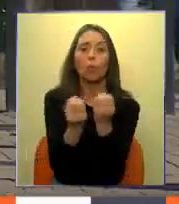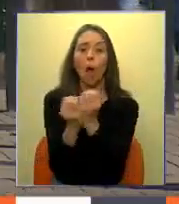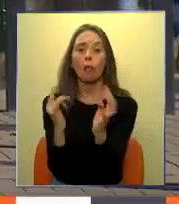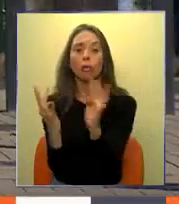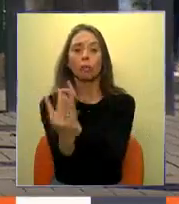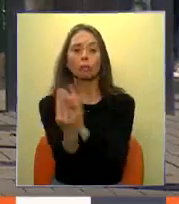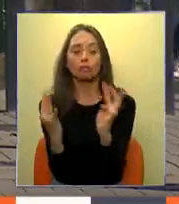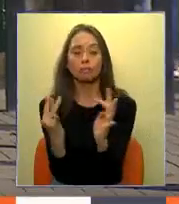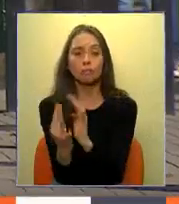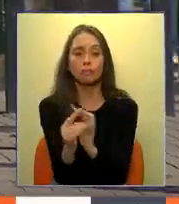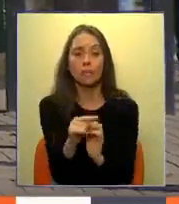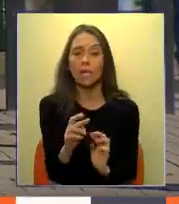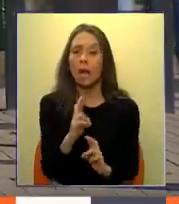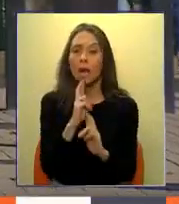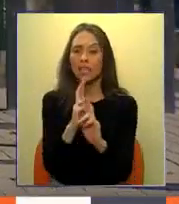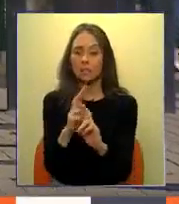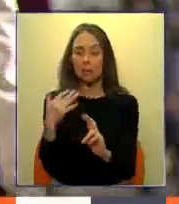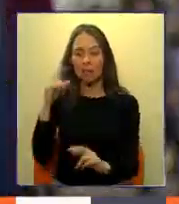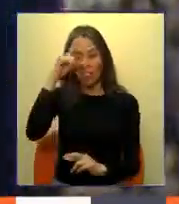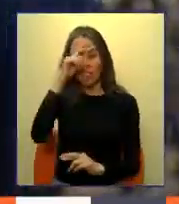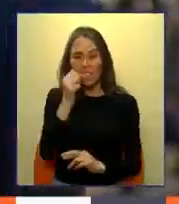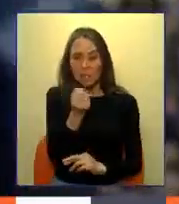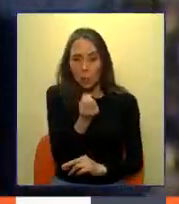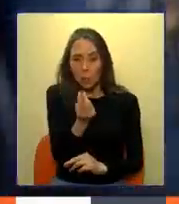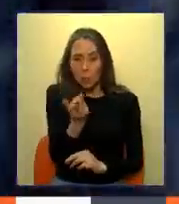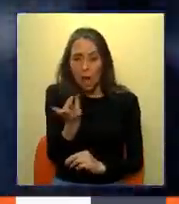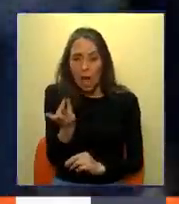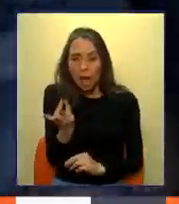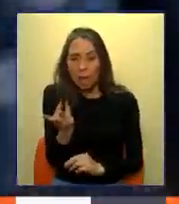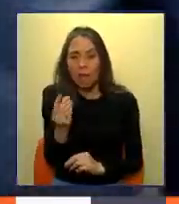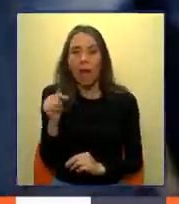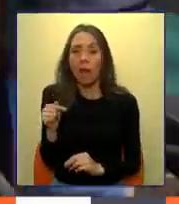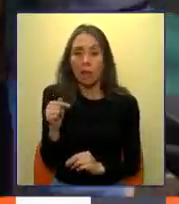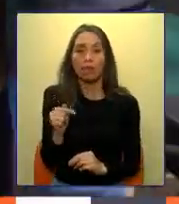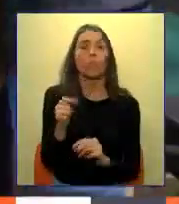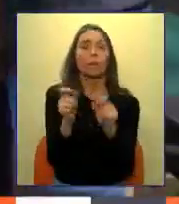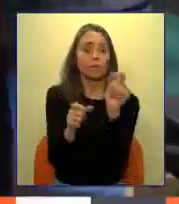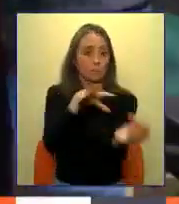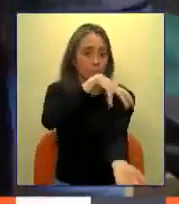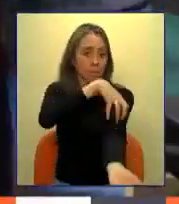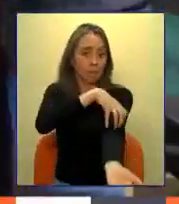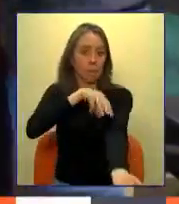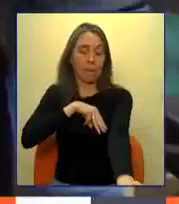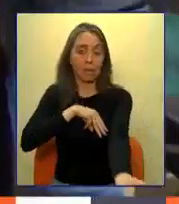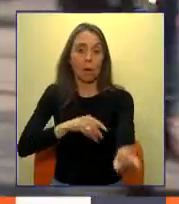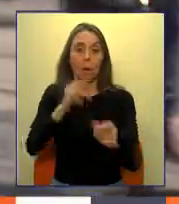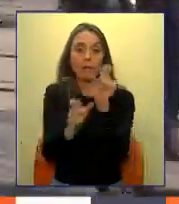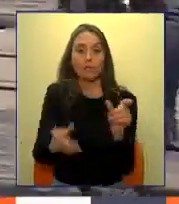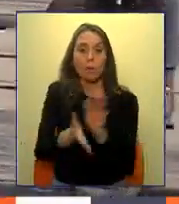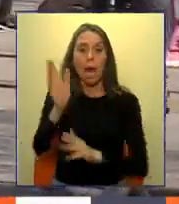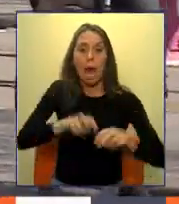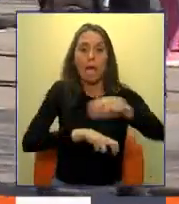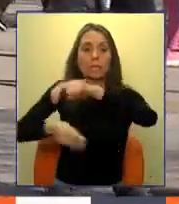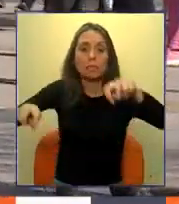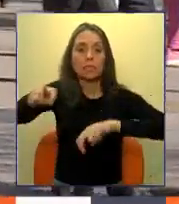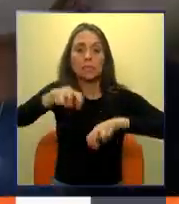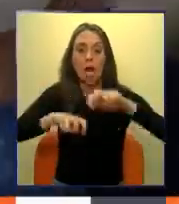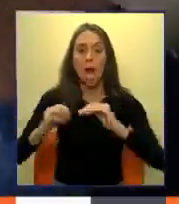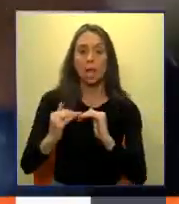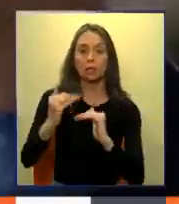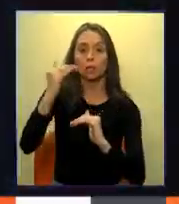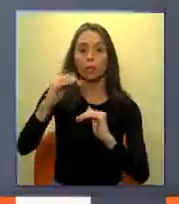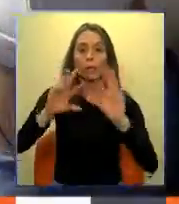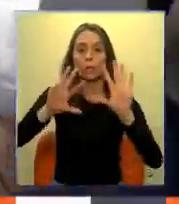La respuesta es más difícil por estos días. La movilidad en la región metropolitana subió un 9,4